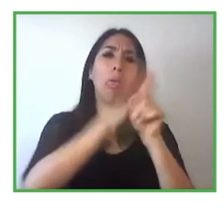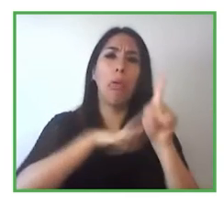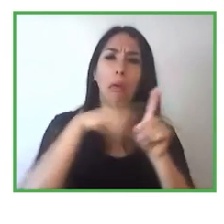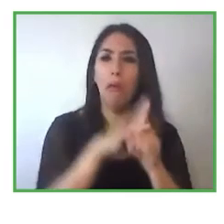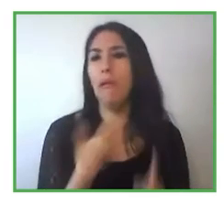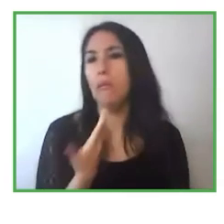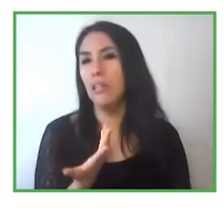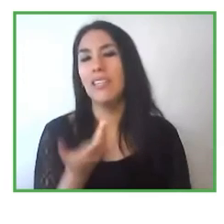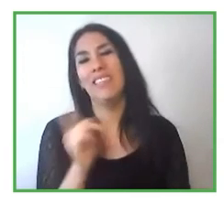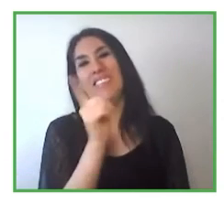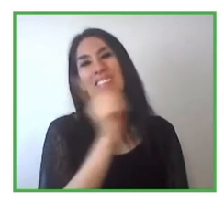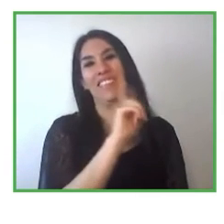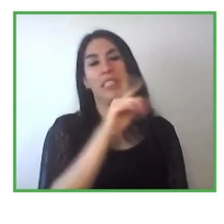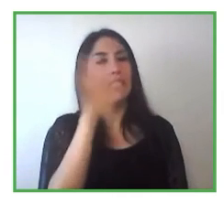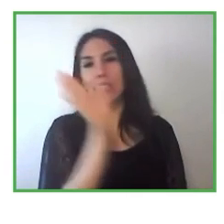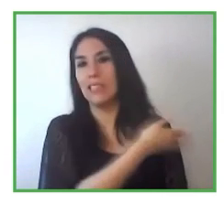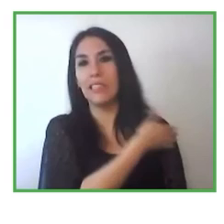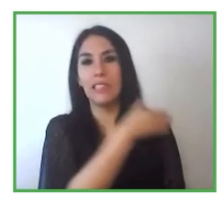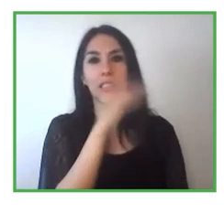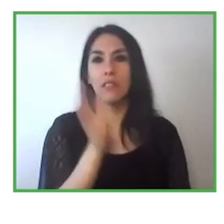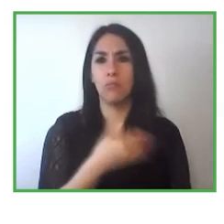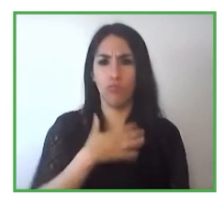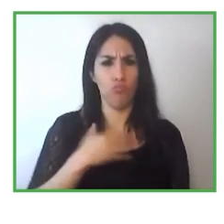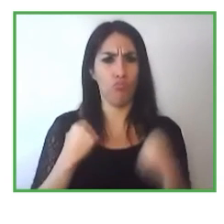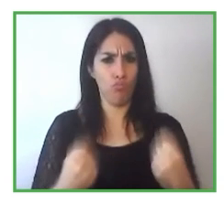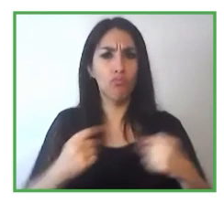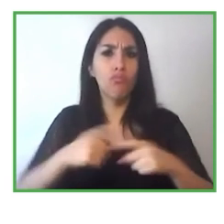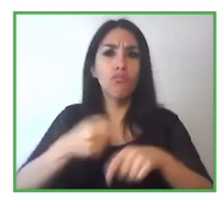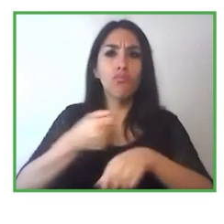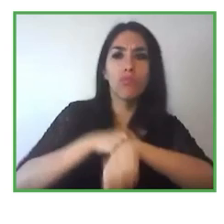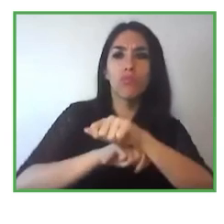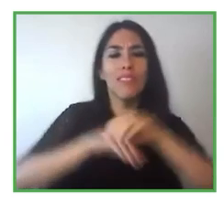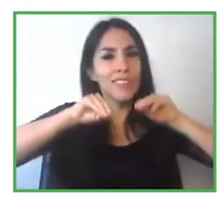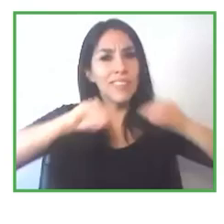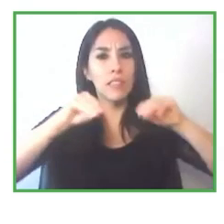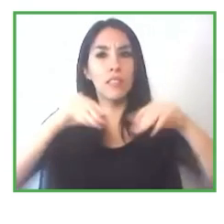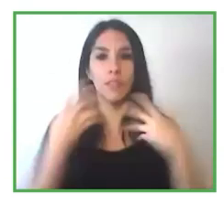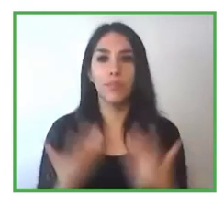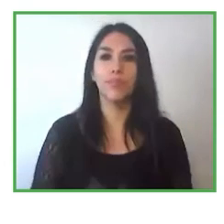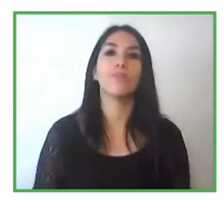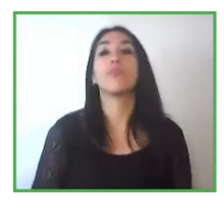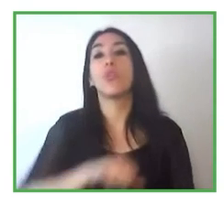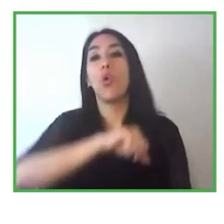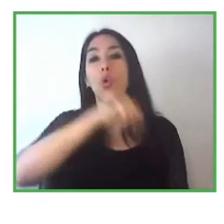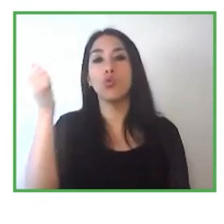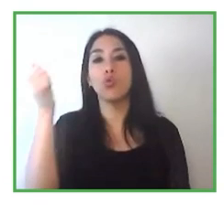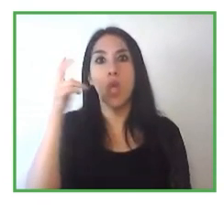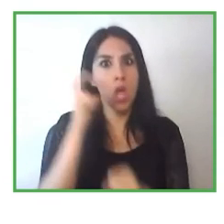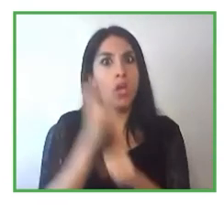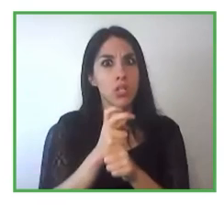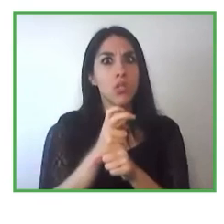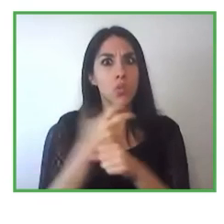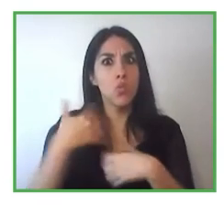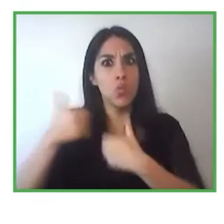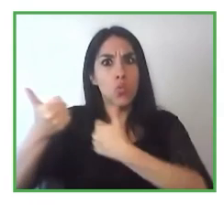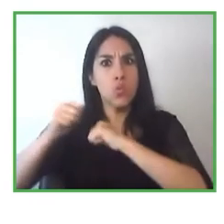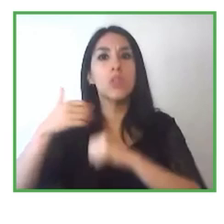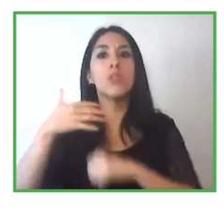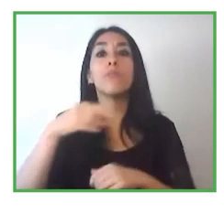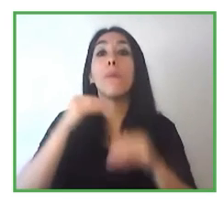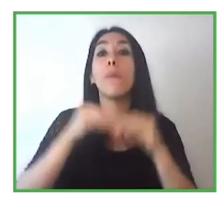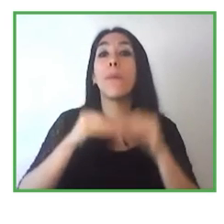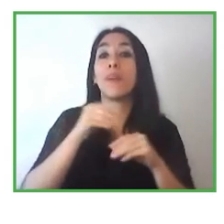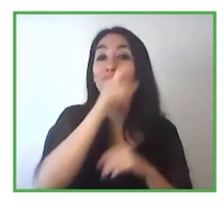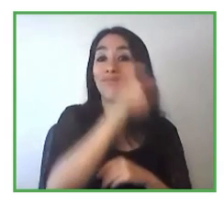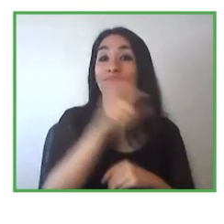también por ejemplo perdón otros desafíos para las personas con discapacidad tienen mucho que ver también